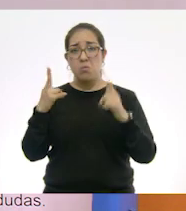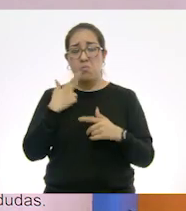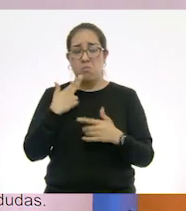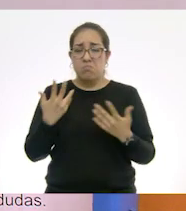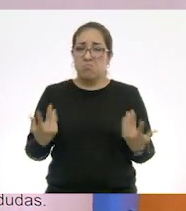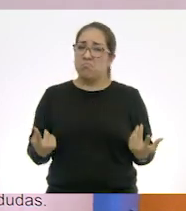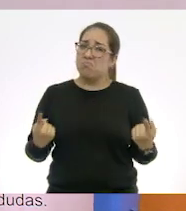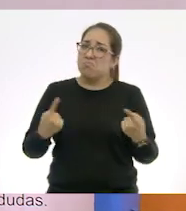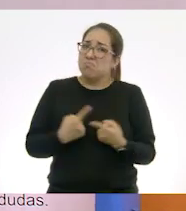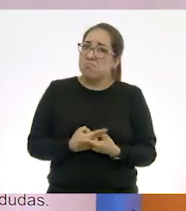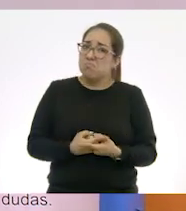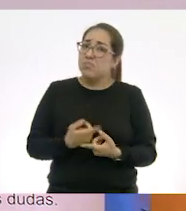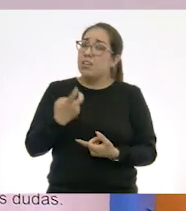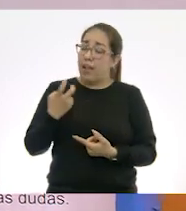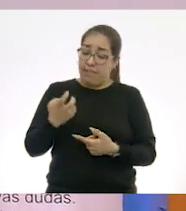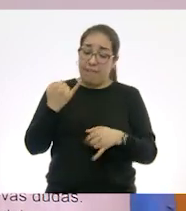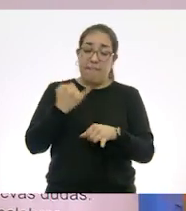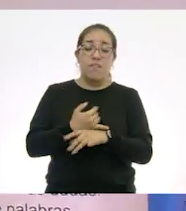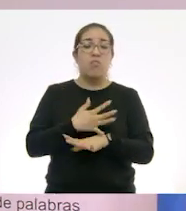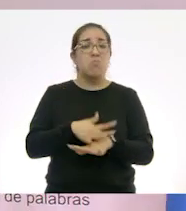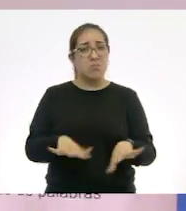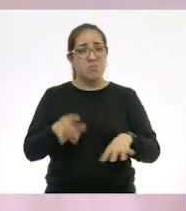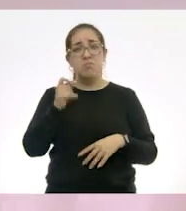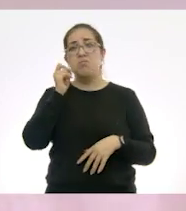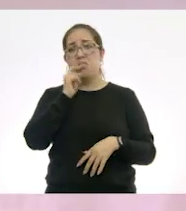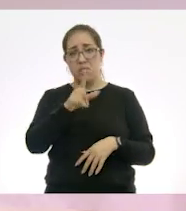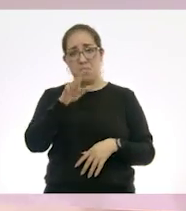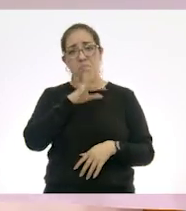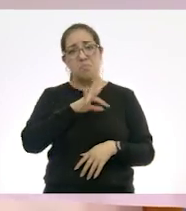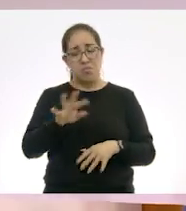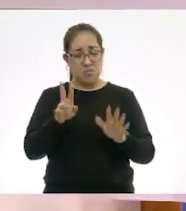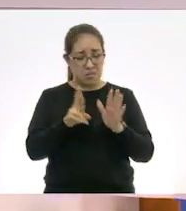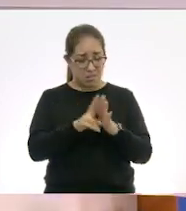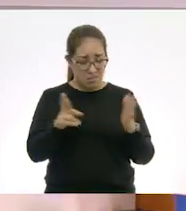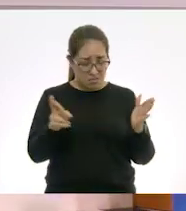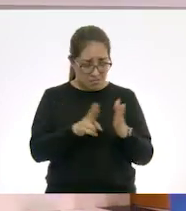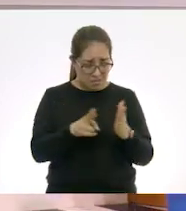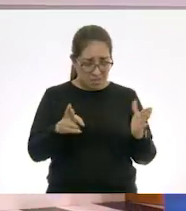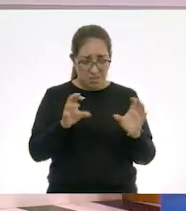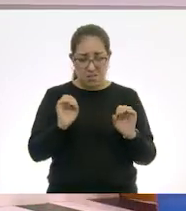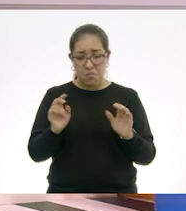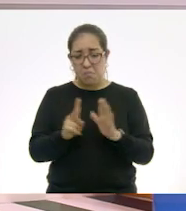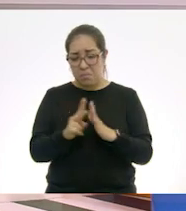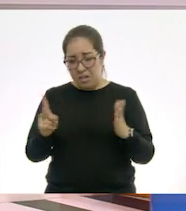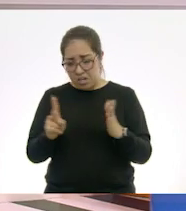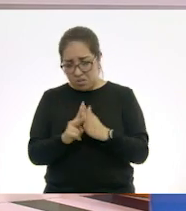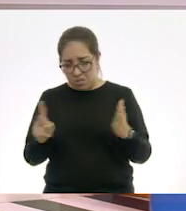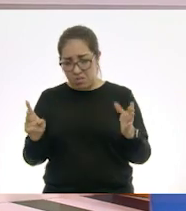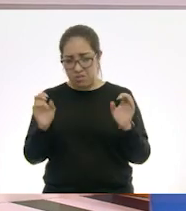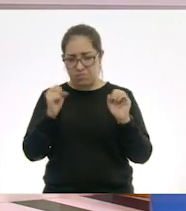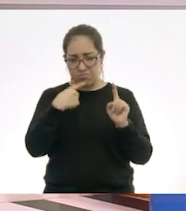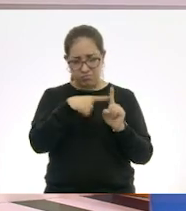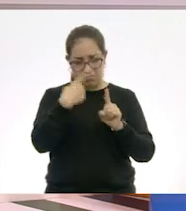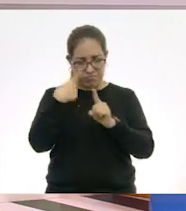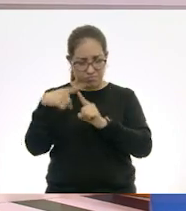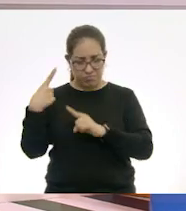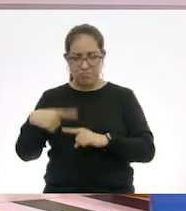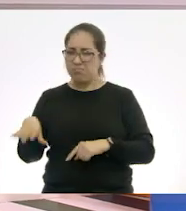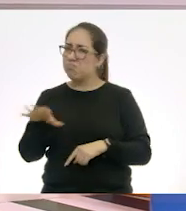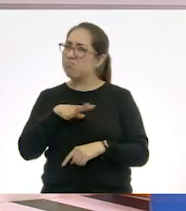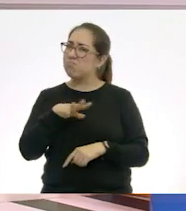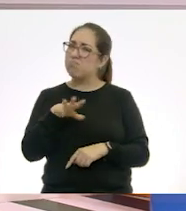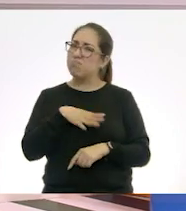información también puede aparecer en revistas, en el periódico, porque algunas personas no usan ese